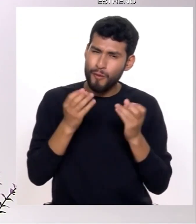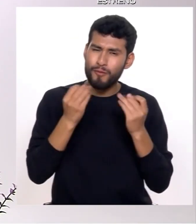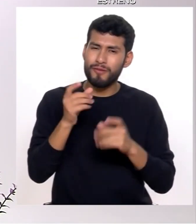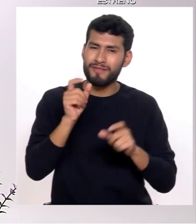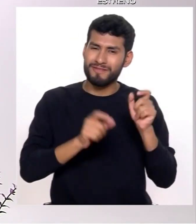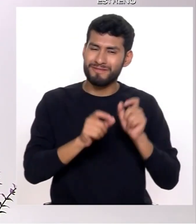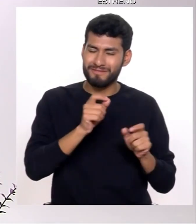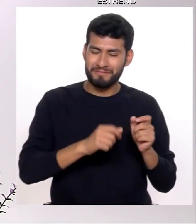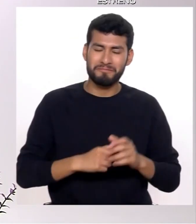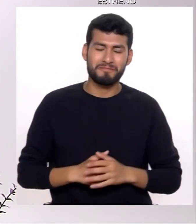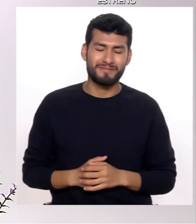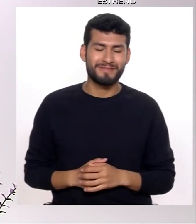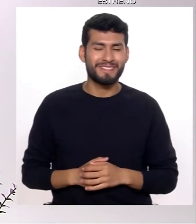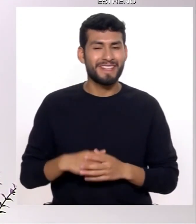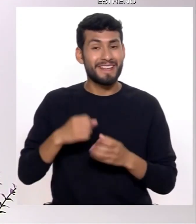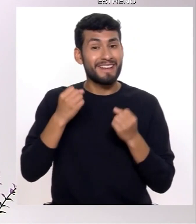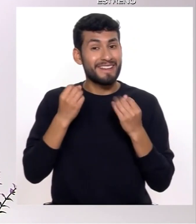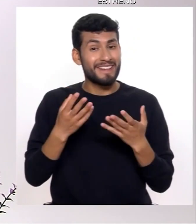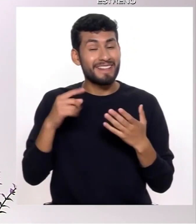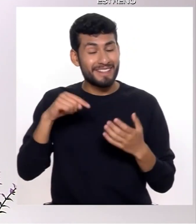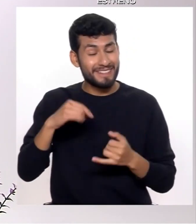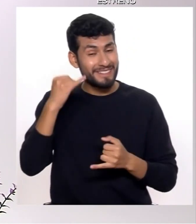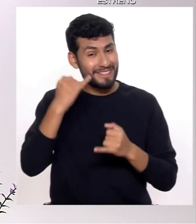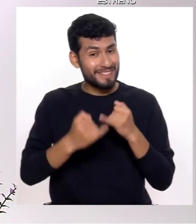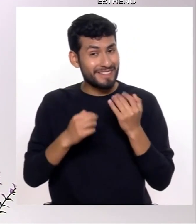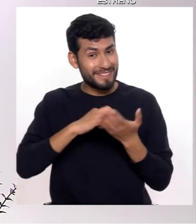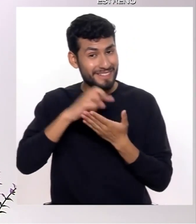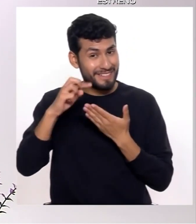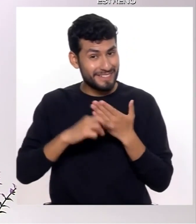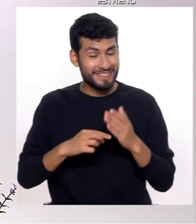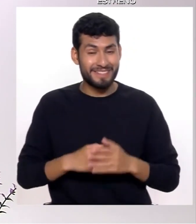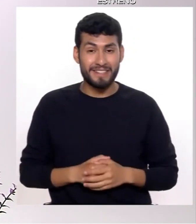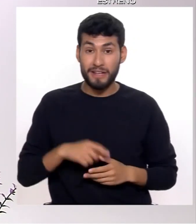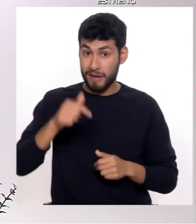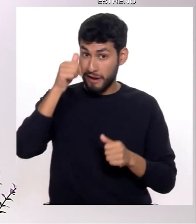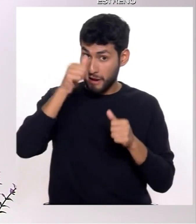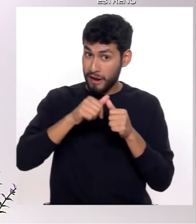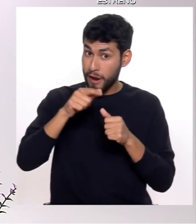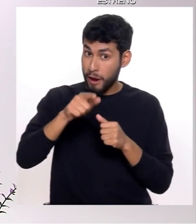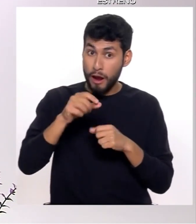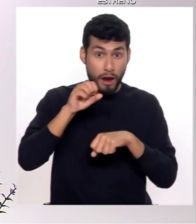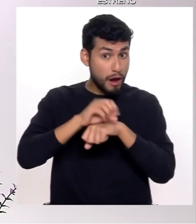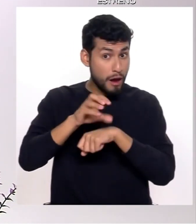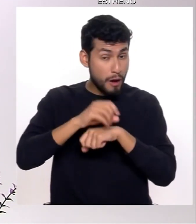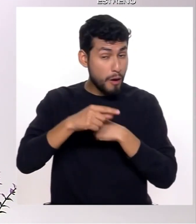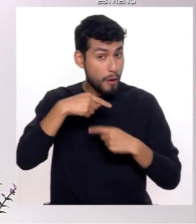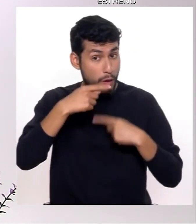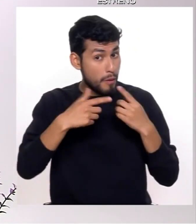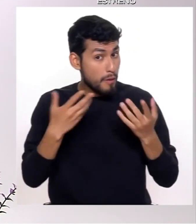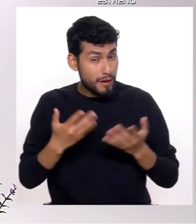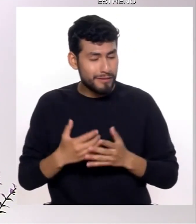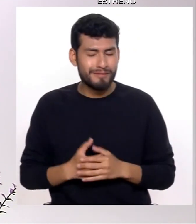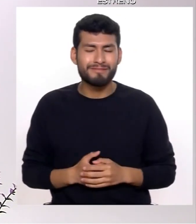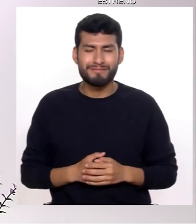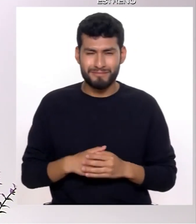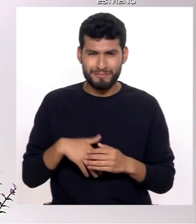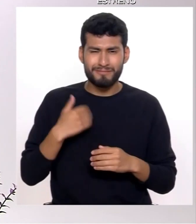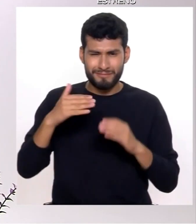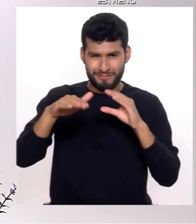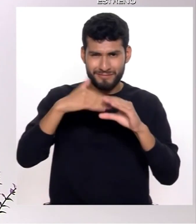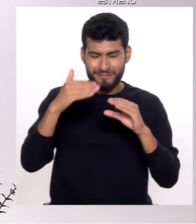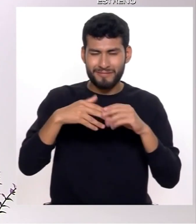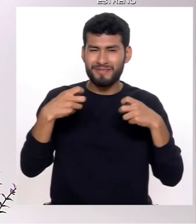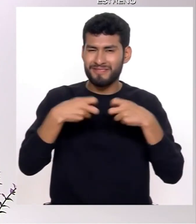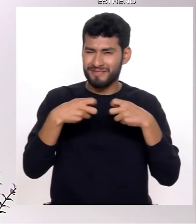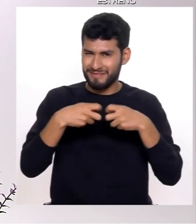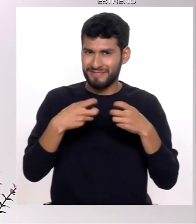a muchos usuarios. bien amigos así llegamos al final del programa. Recuerden que si tienen sugerencias o comentarios pueden escribirnos a